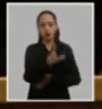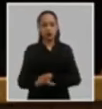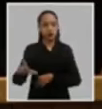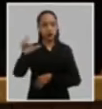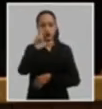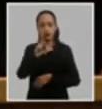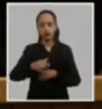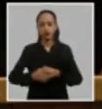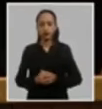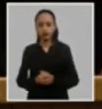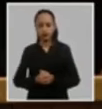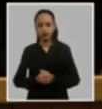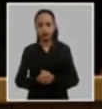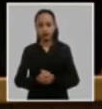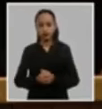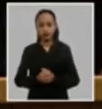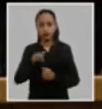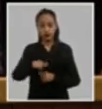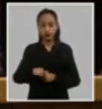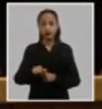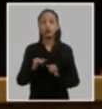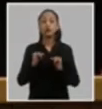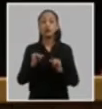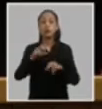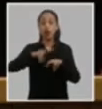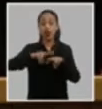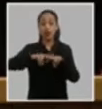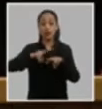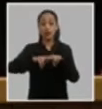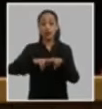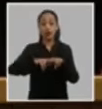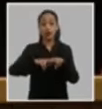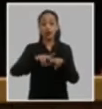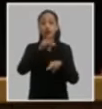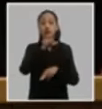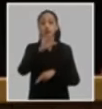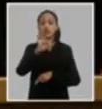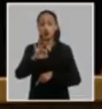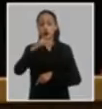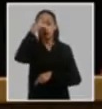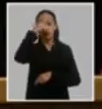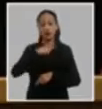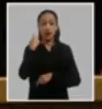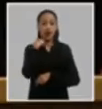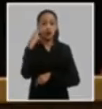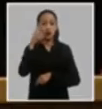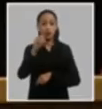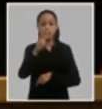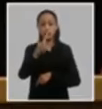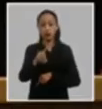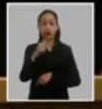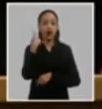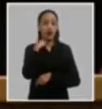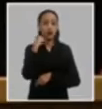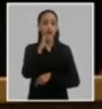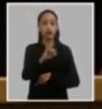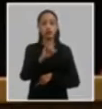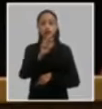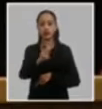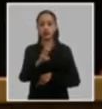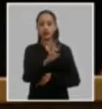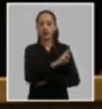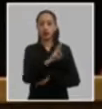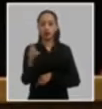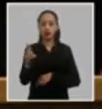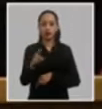social dada en la Habana a los 18 días del mes de abril de 2021 año 63 de la